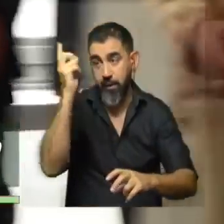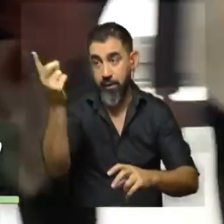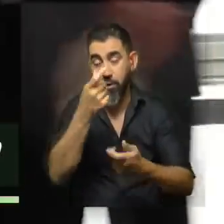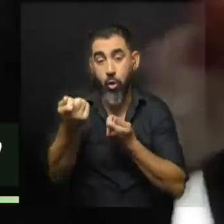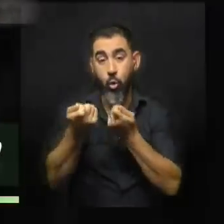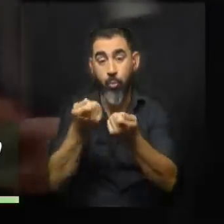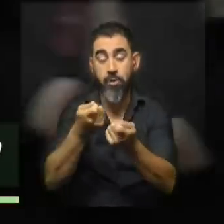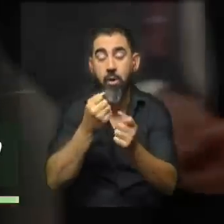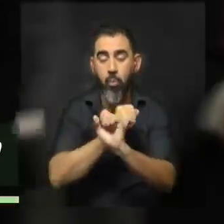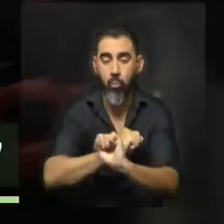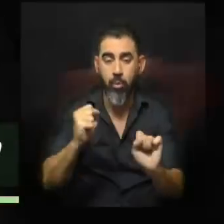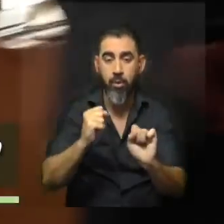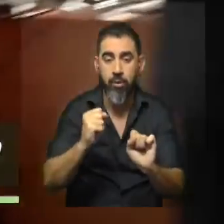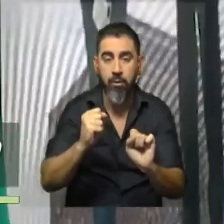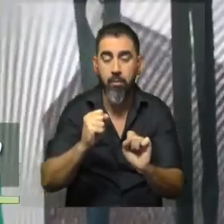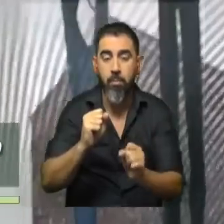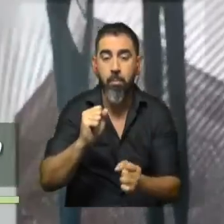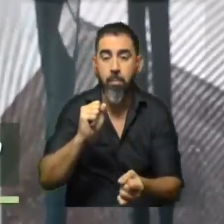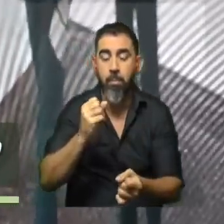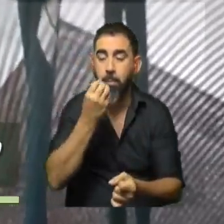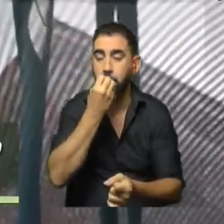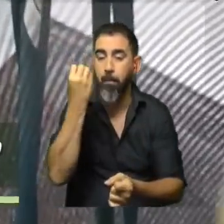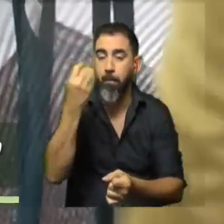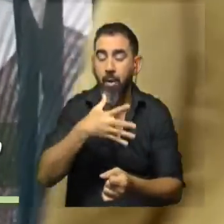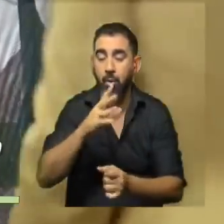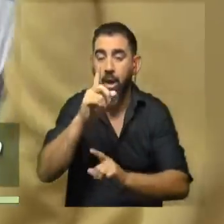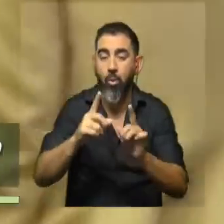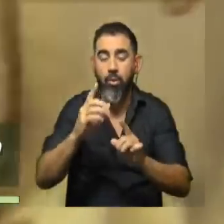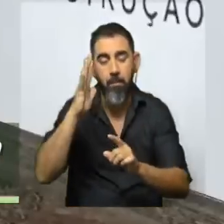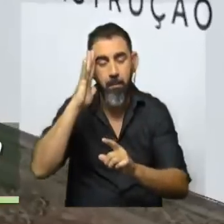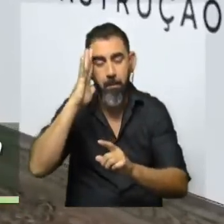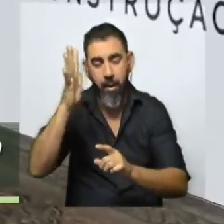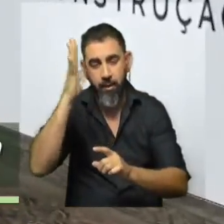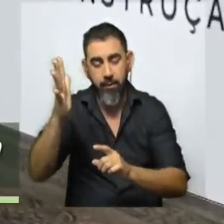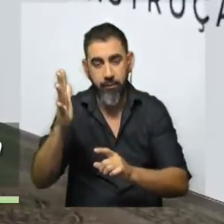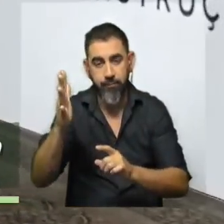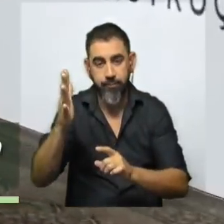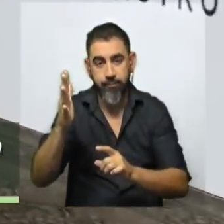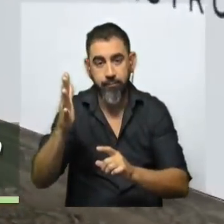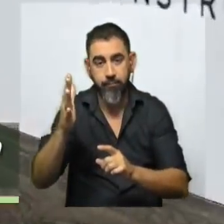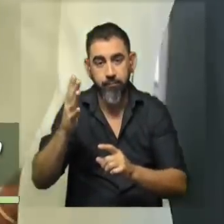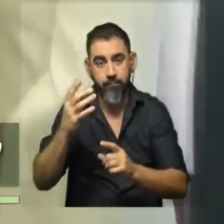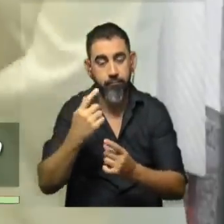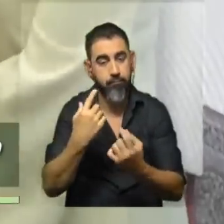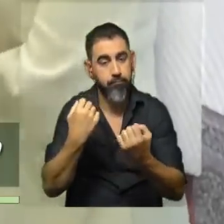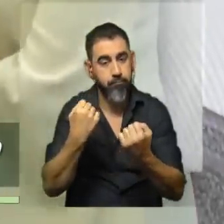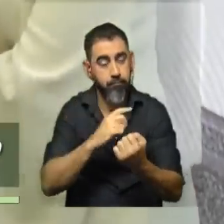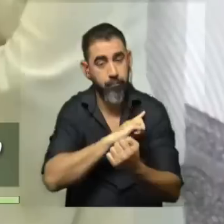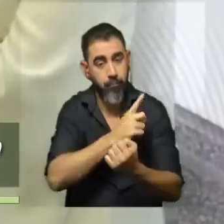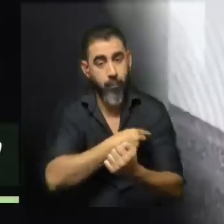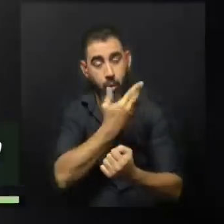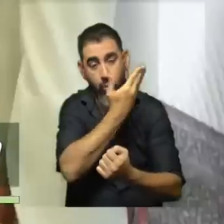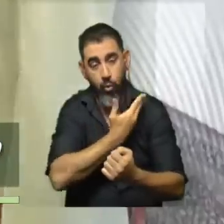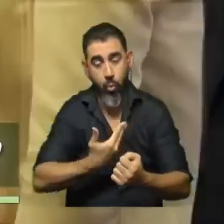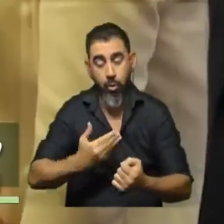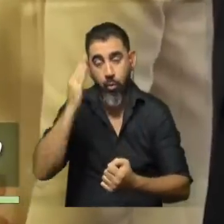es muy probable que sea muchísimo más pragmático de lo que varios a priori pensaron. La consolidación de este gobierno en Brasil